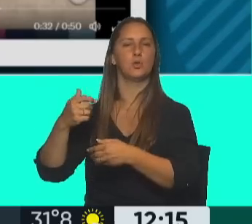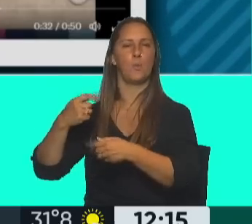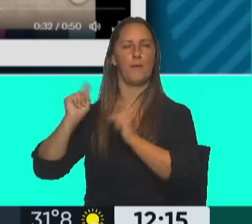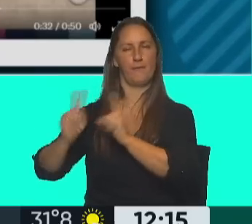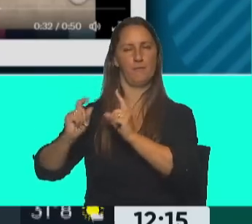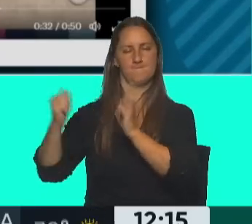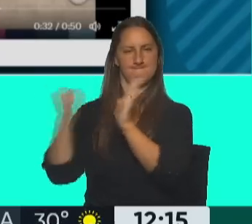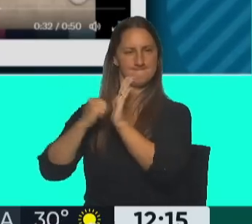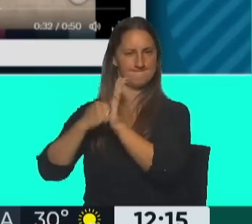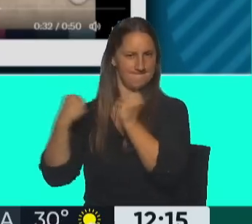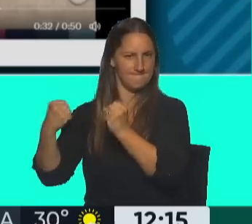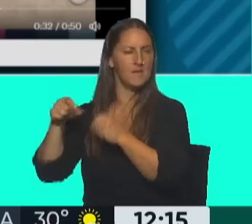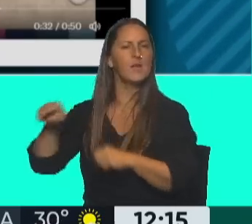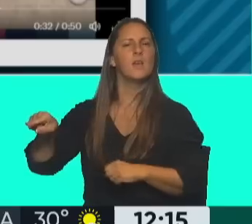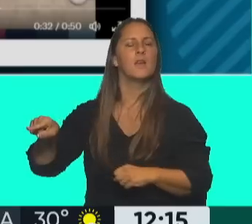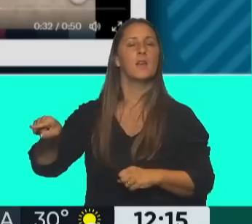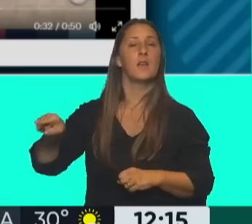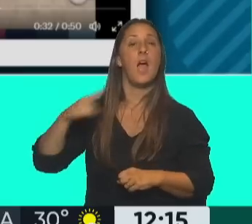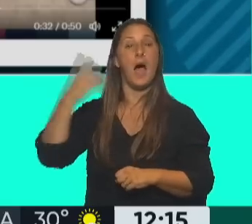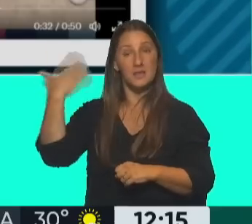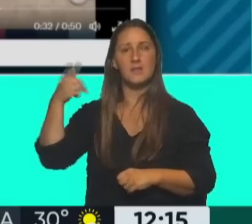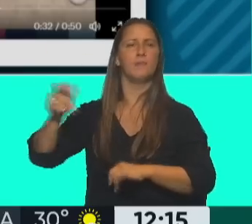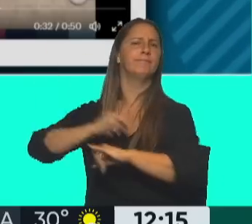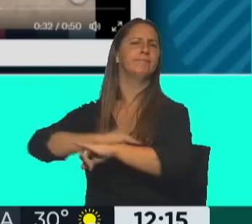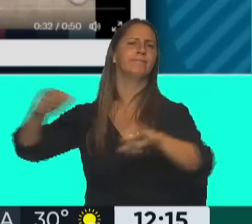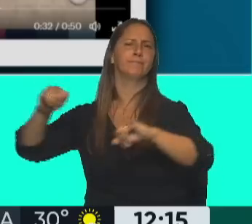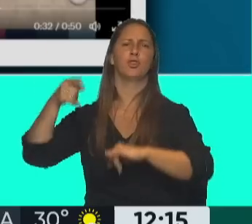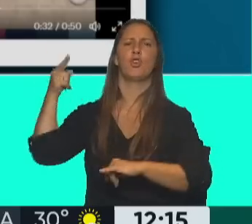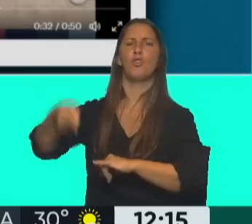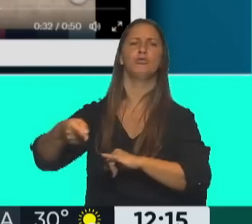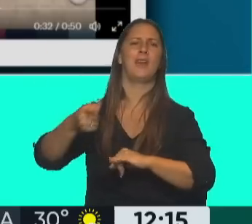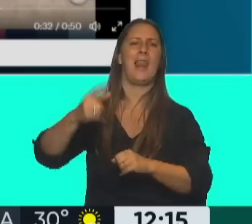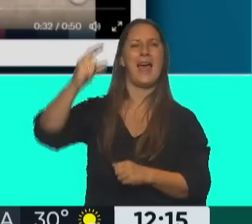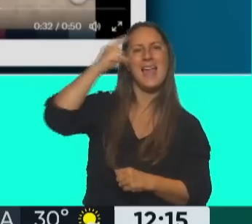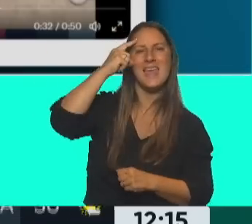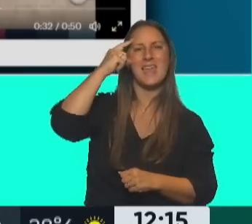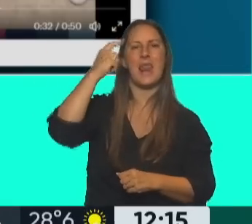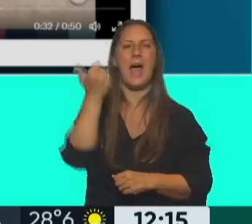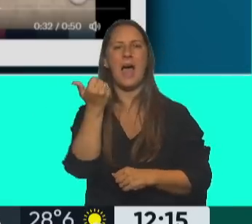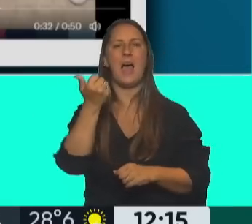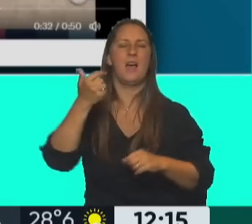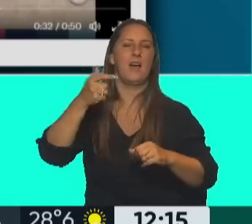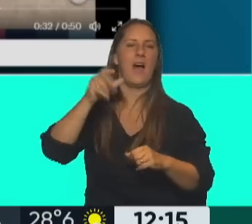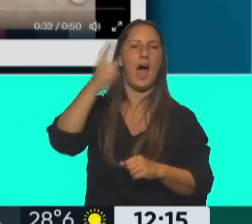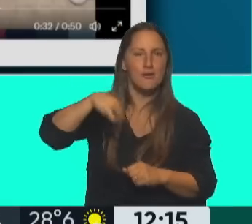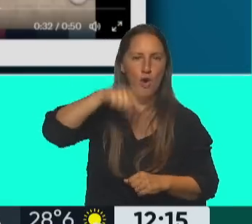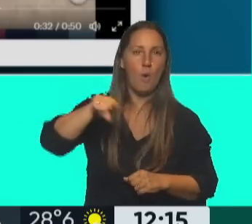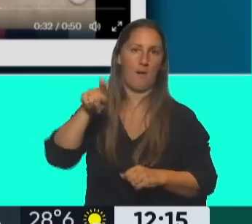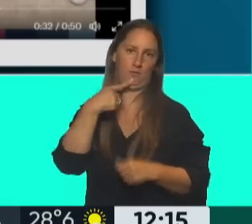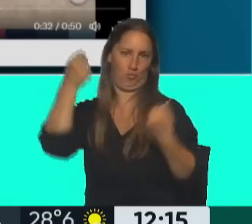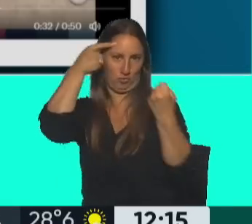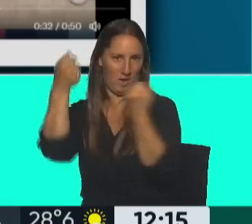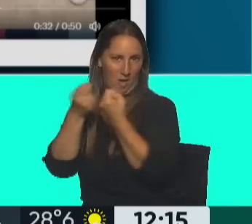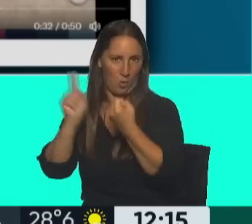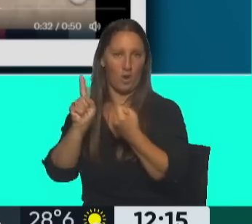decirlo de alguna manera. Recordemos que se ha manifestado en contra del lenguaje inclusivo. Por ejemplo, Joaquín de la Torre entonces